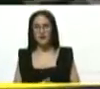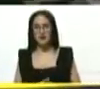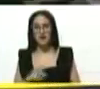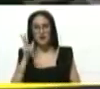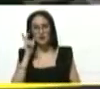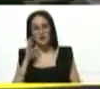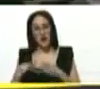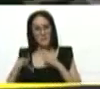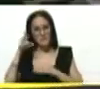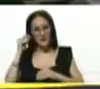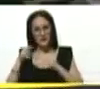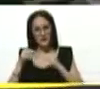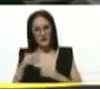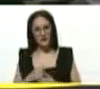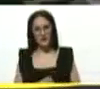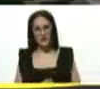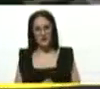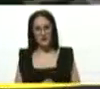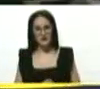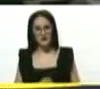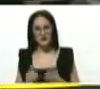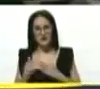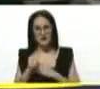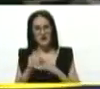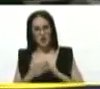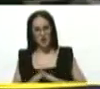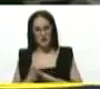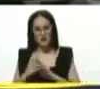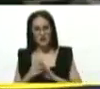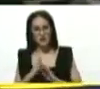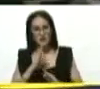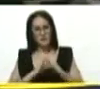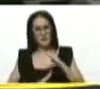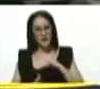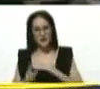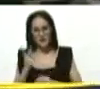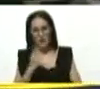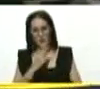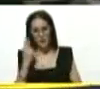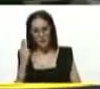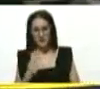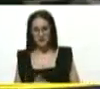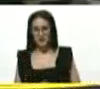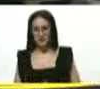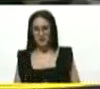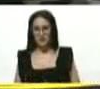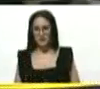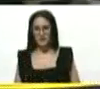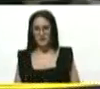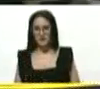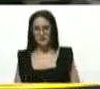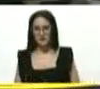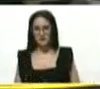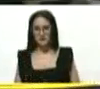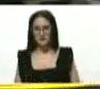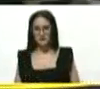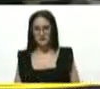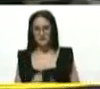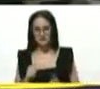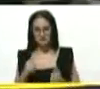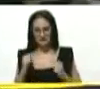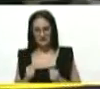aprender, construir liderazgos colectivos, humildes, comprometidos, patriotas, valientes,